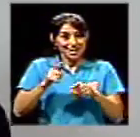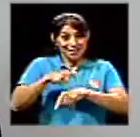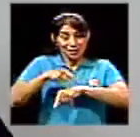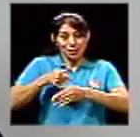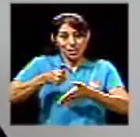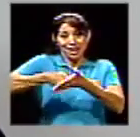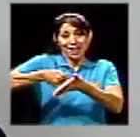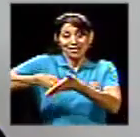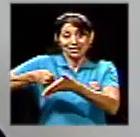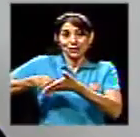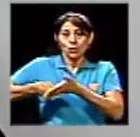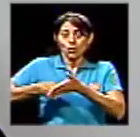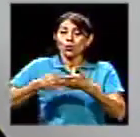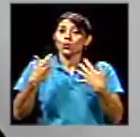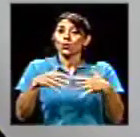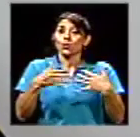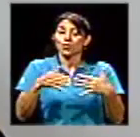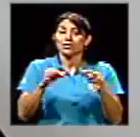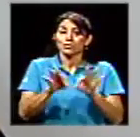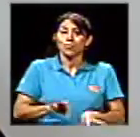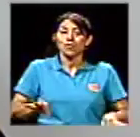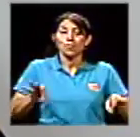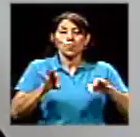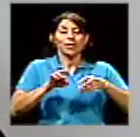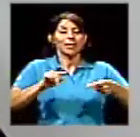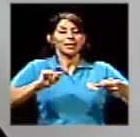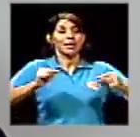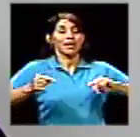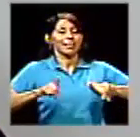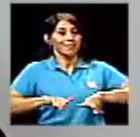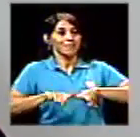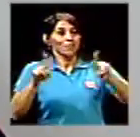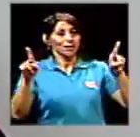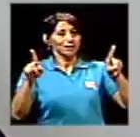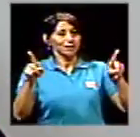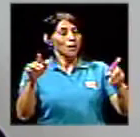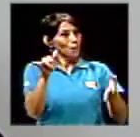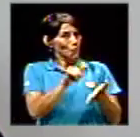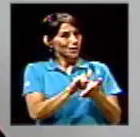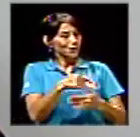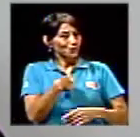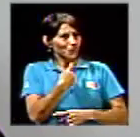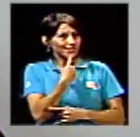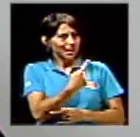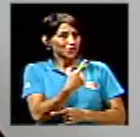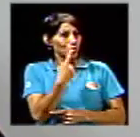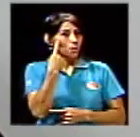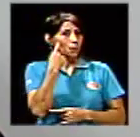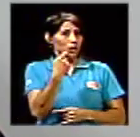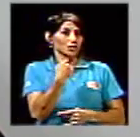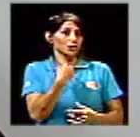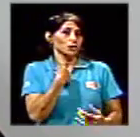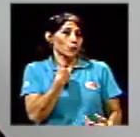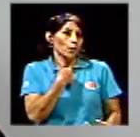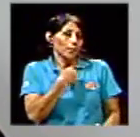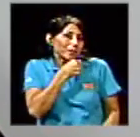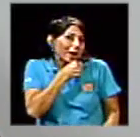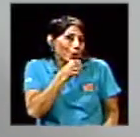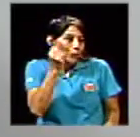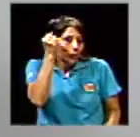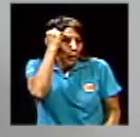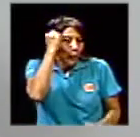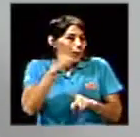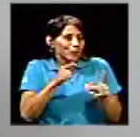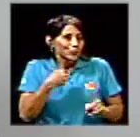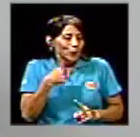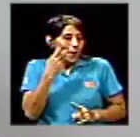es un contraste importante y por eso lo estoy destacando, porque yo no había visto... Sí, sí. Viejo que soy yo y tonto, pero no había